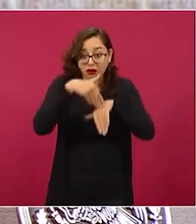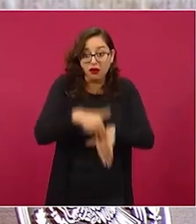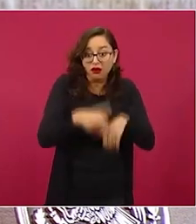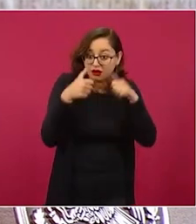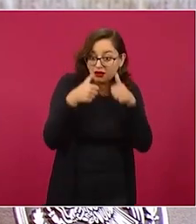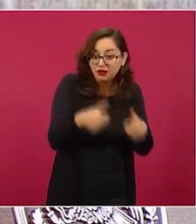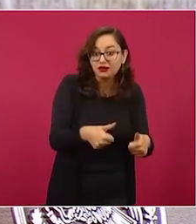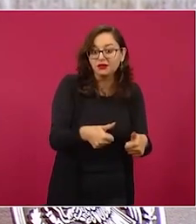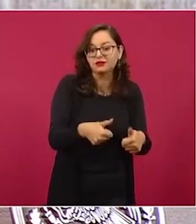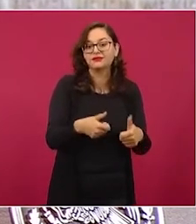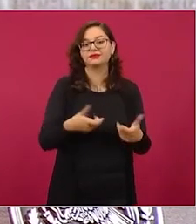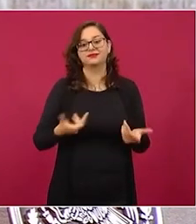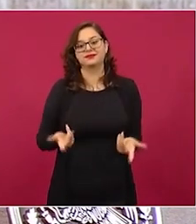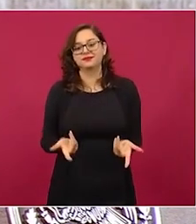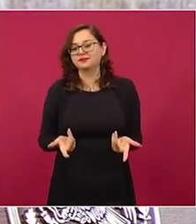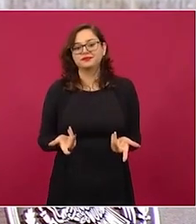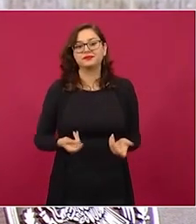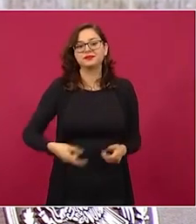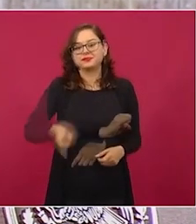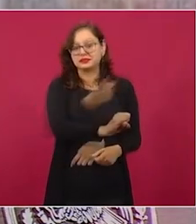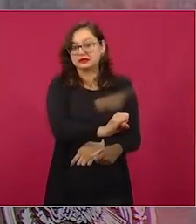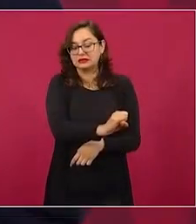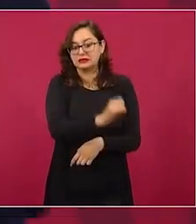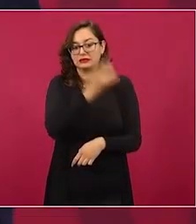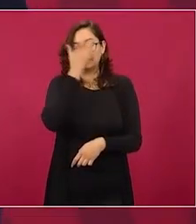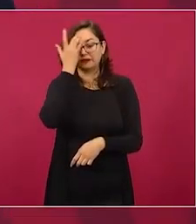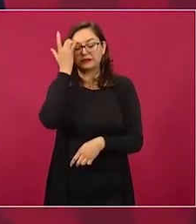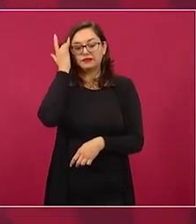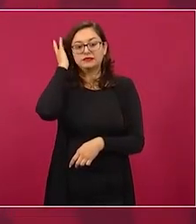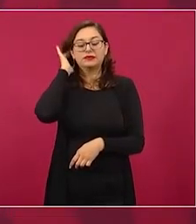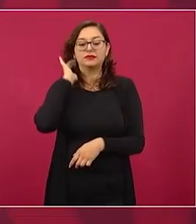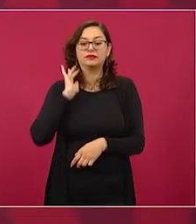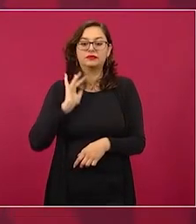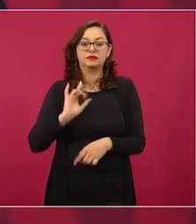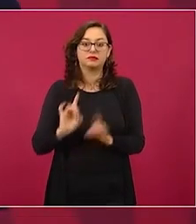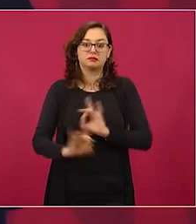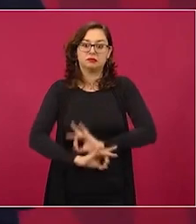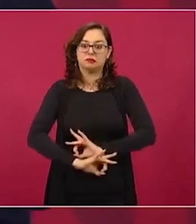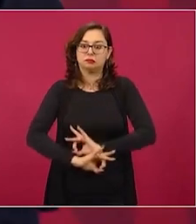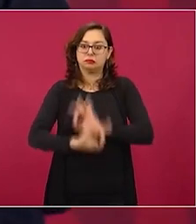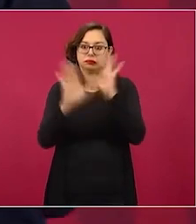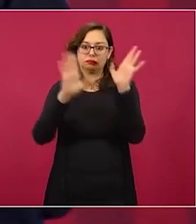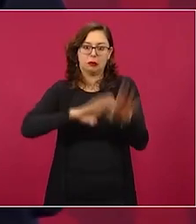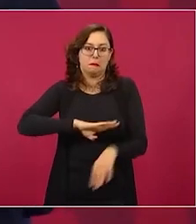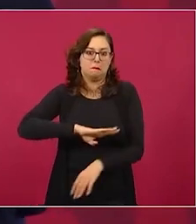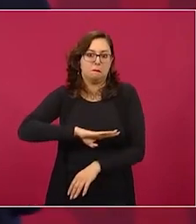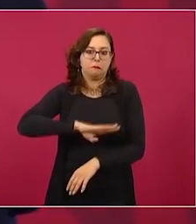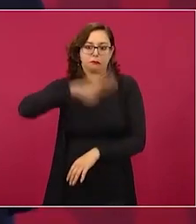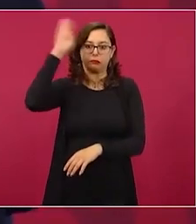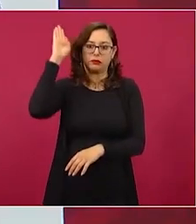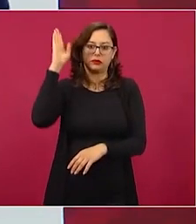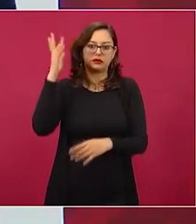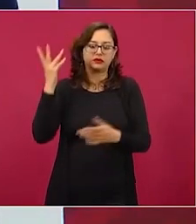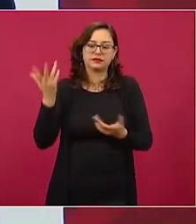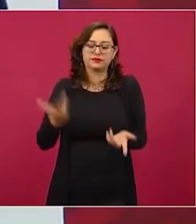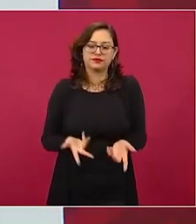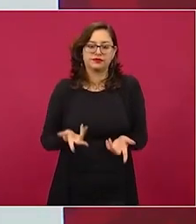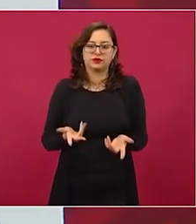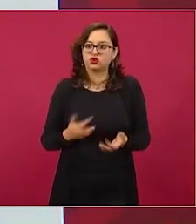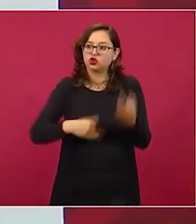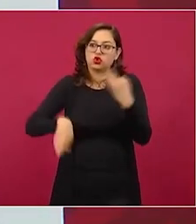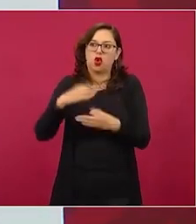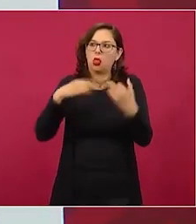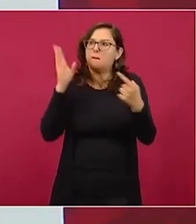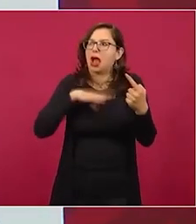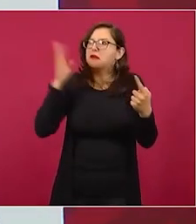Además, con el enojo que traen, andan ofuscados, pues cualquier cosa les parece